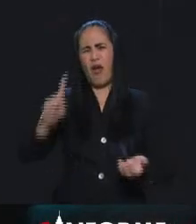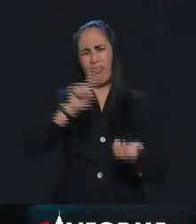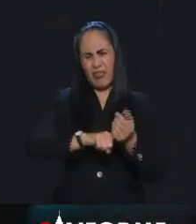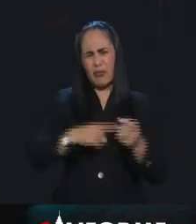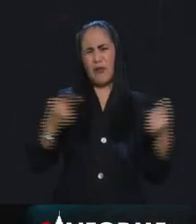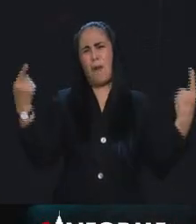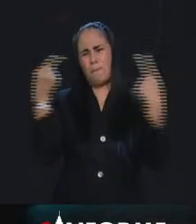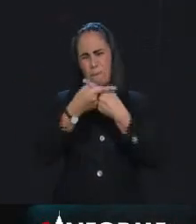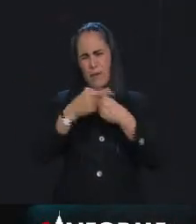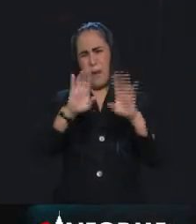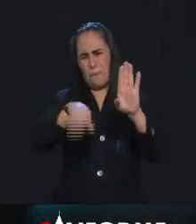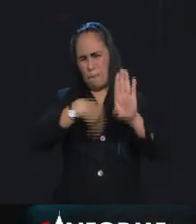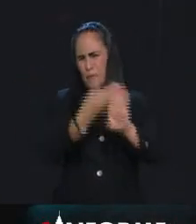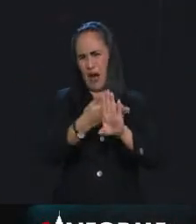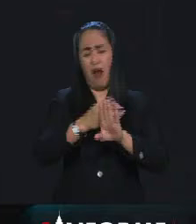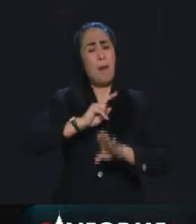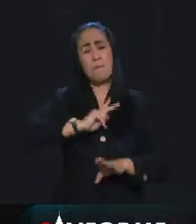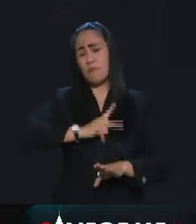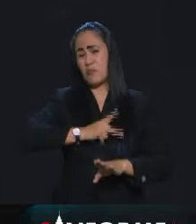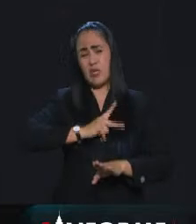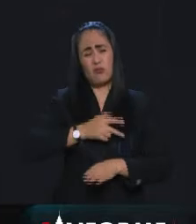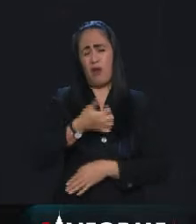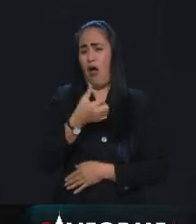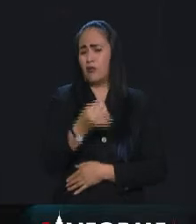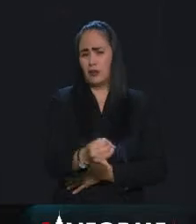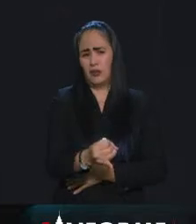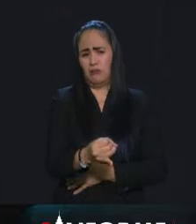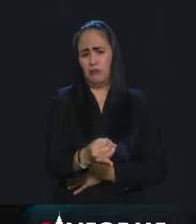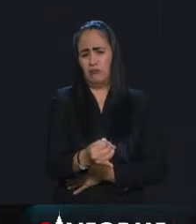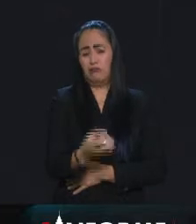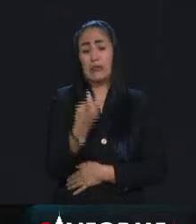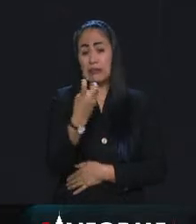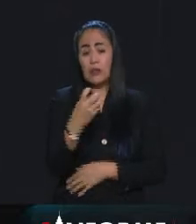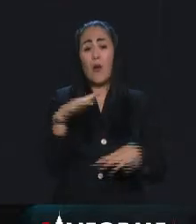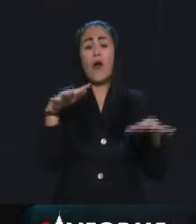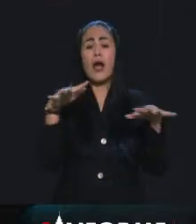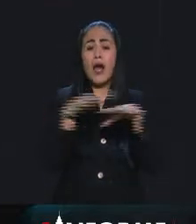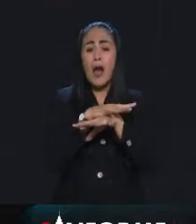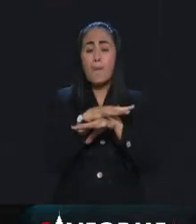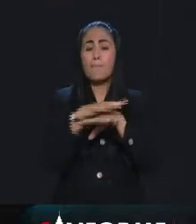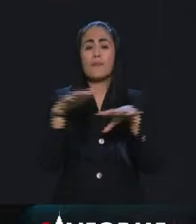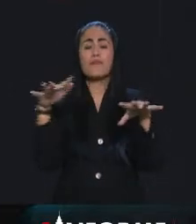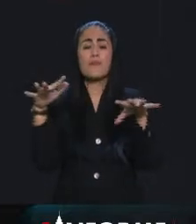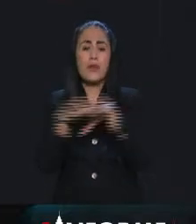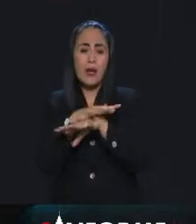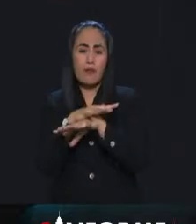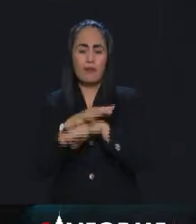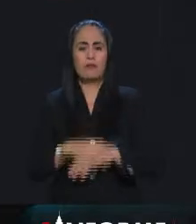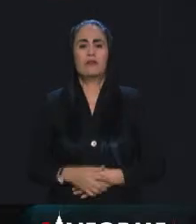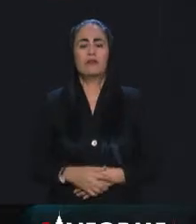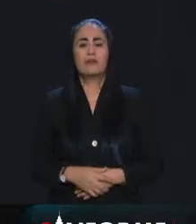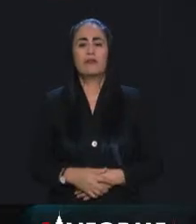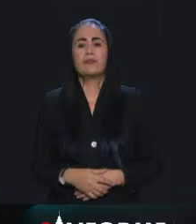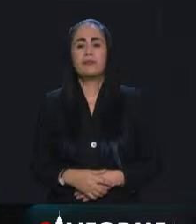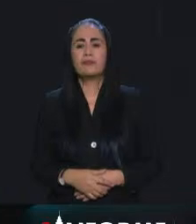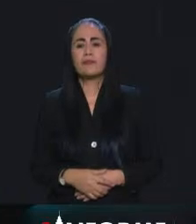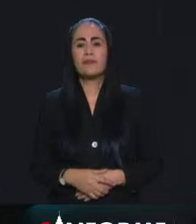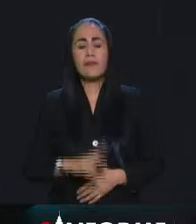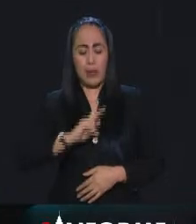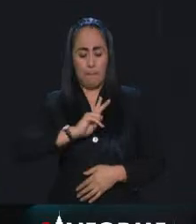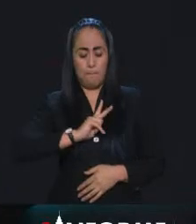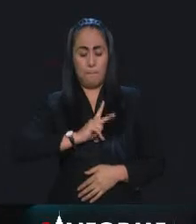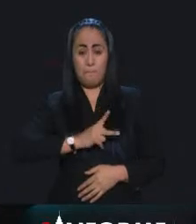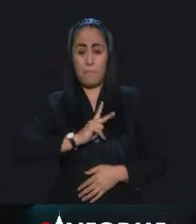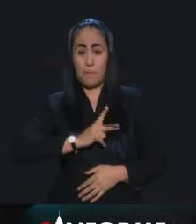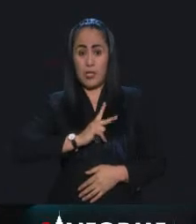virus, no porque tenga una intencionalidad, van cambiando. Es decir, los puntos antigénicos del virus